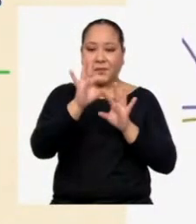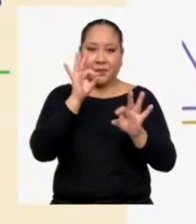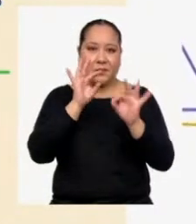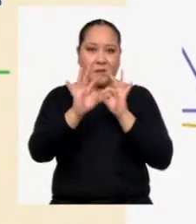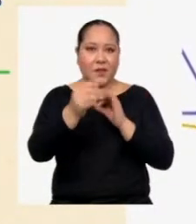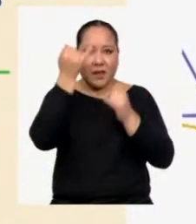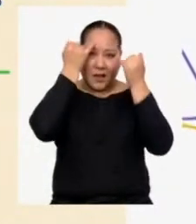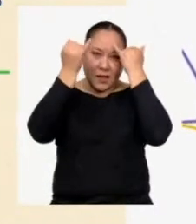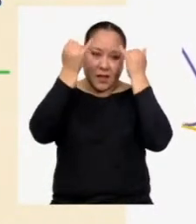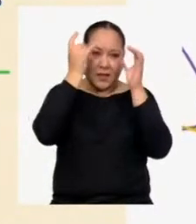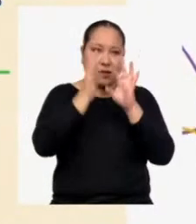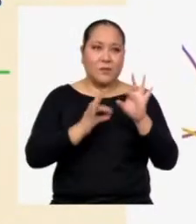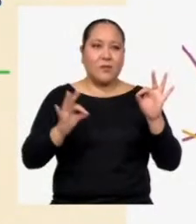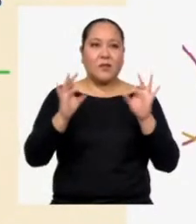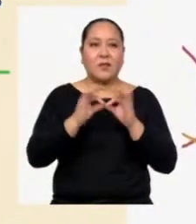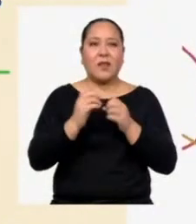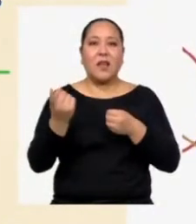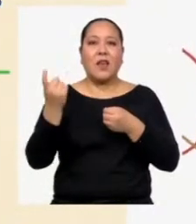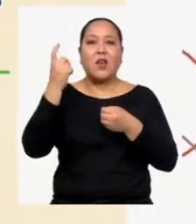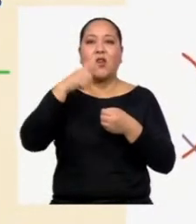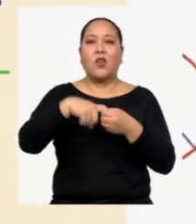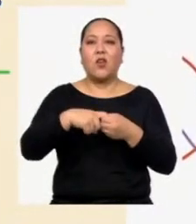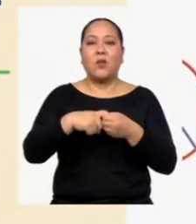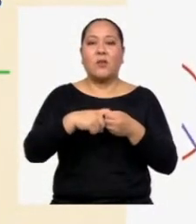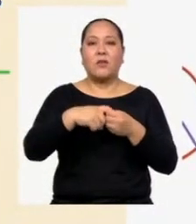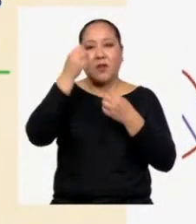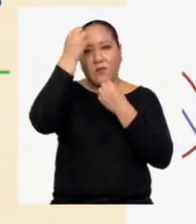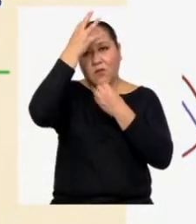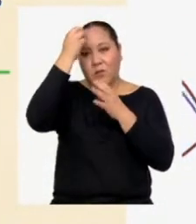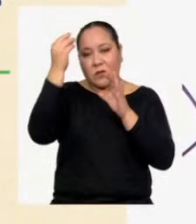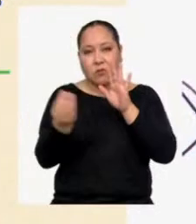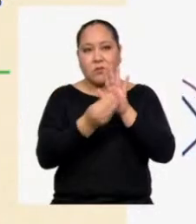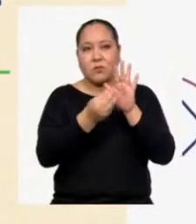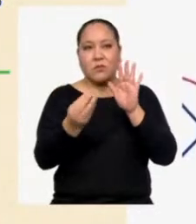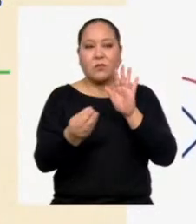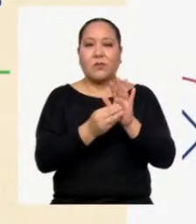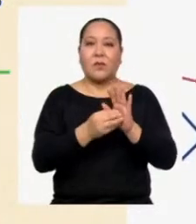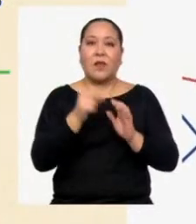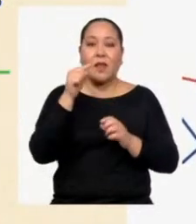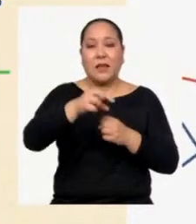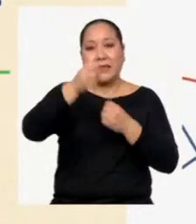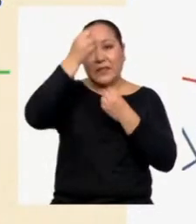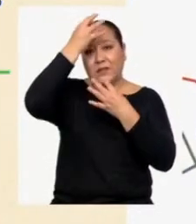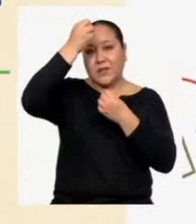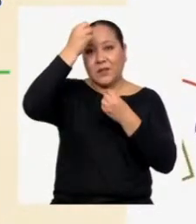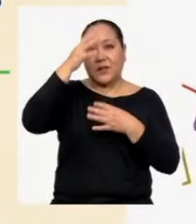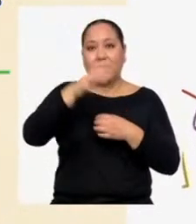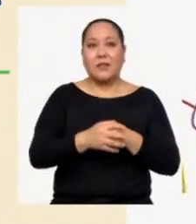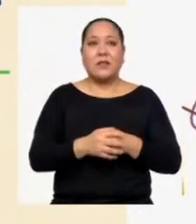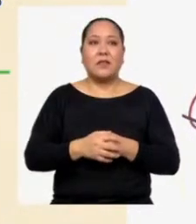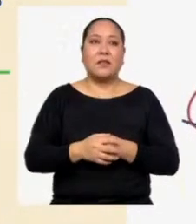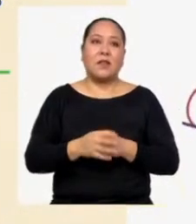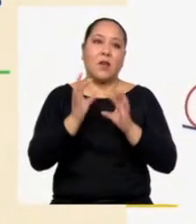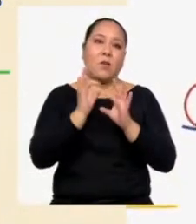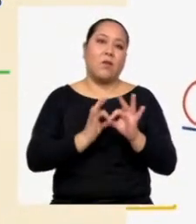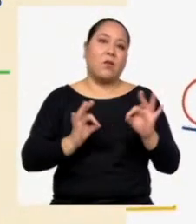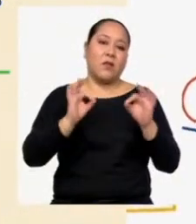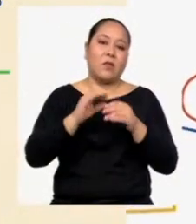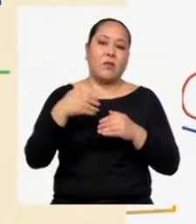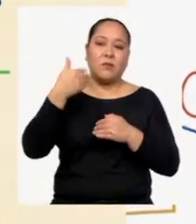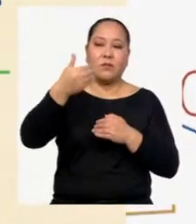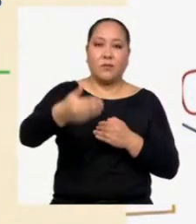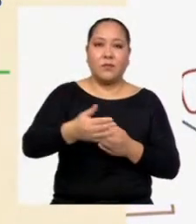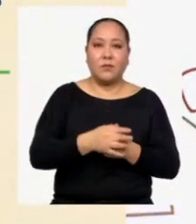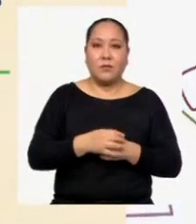ideas principales e incluimos datos complementarios. Esta información fue crucial para el siguiente paso.